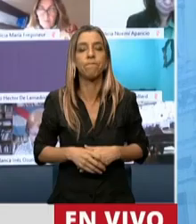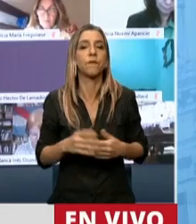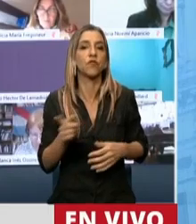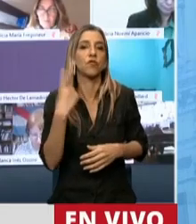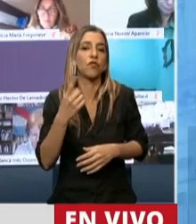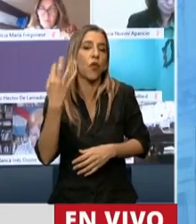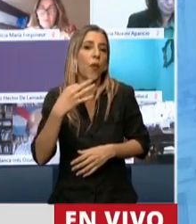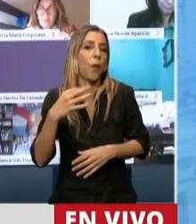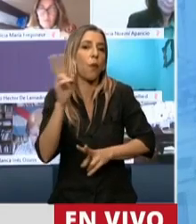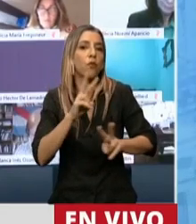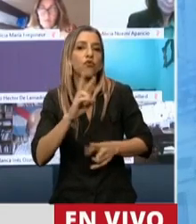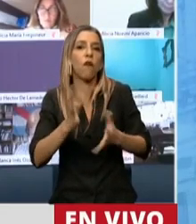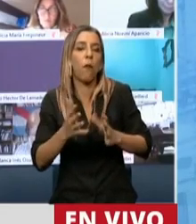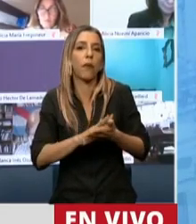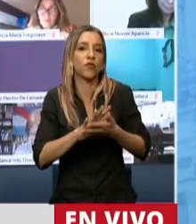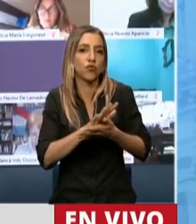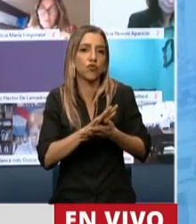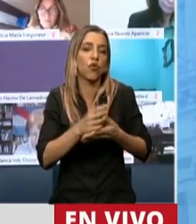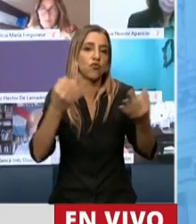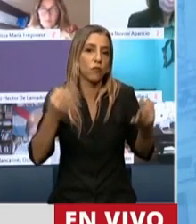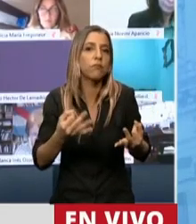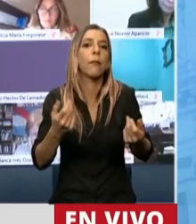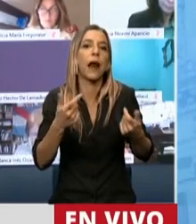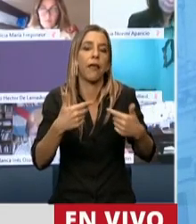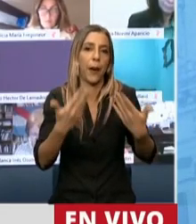fiscal que teóricamente se va a tener.